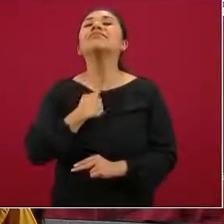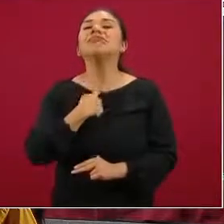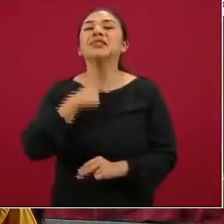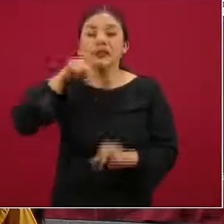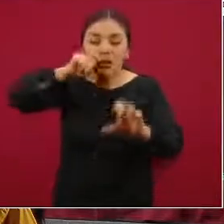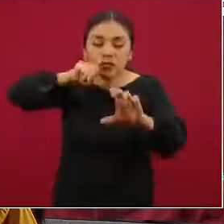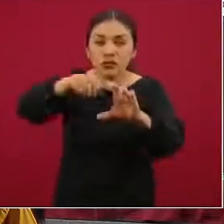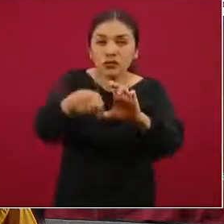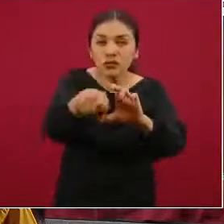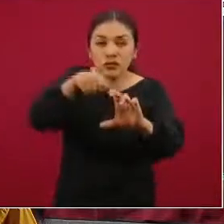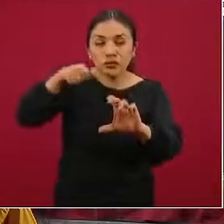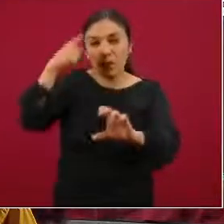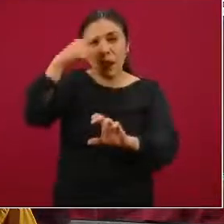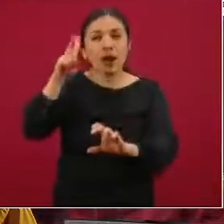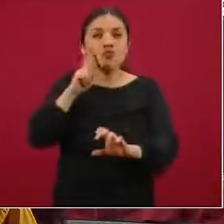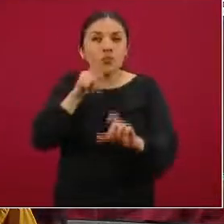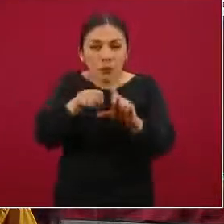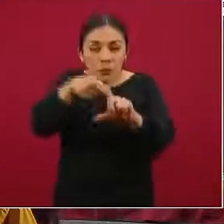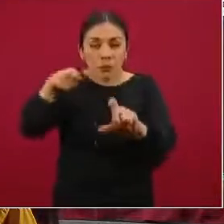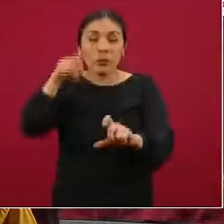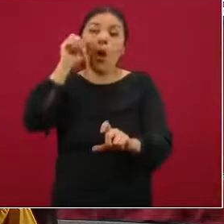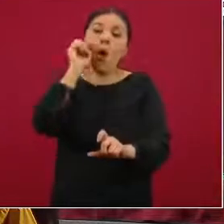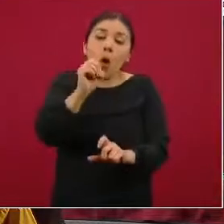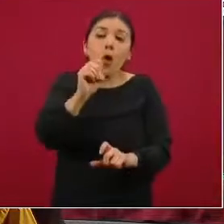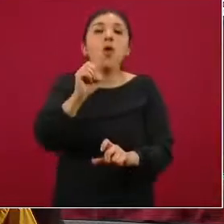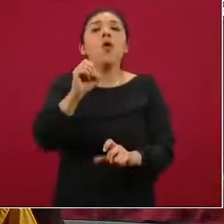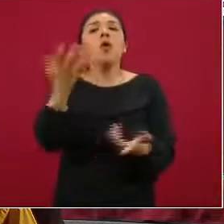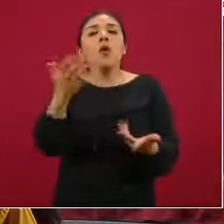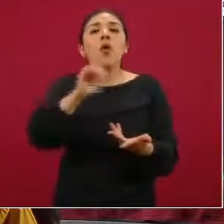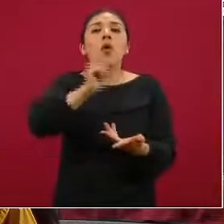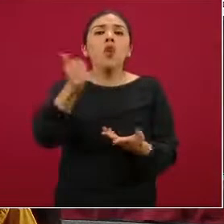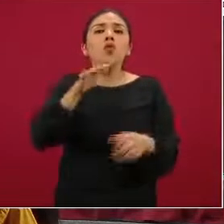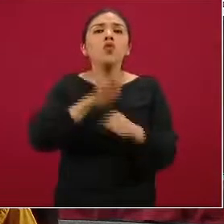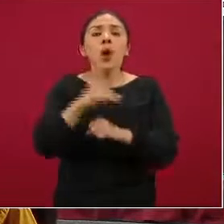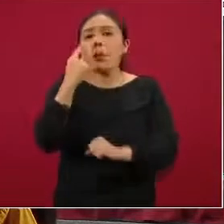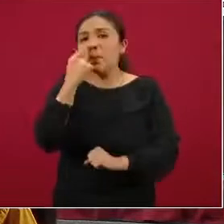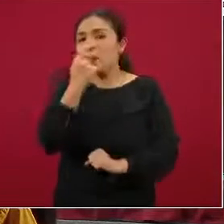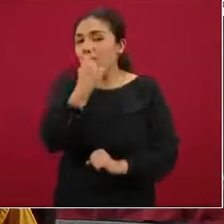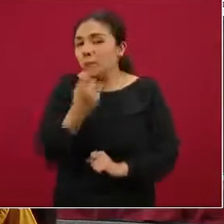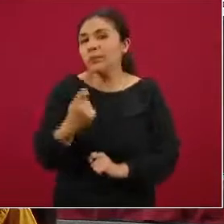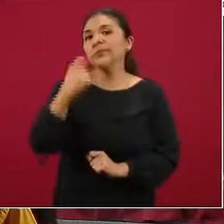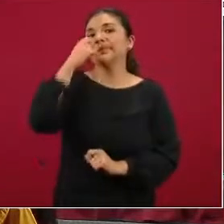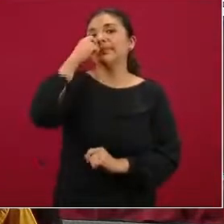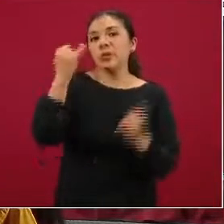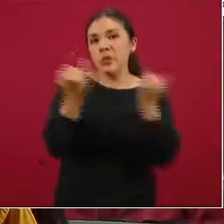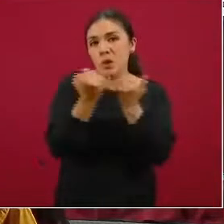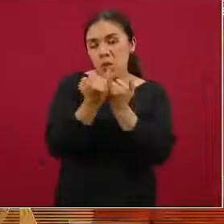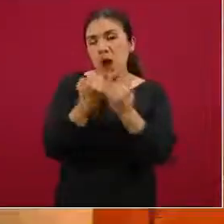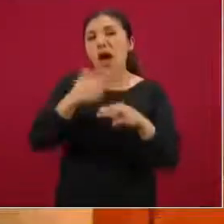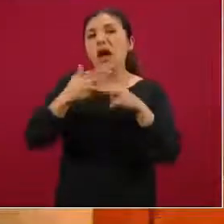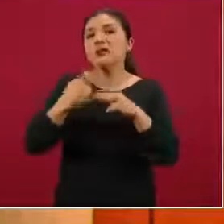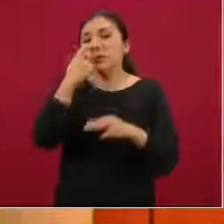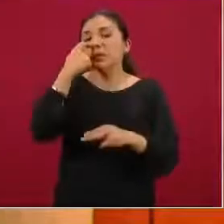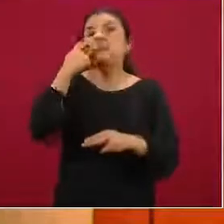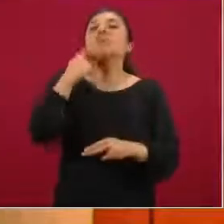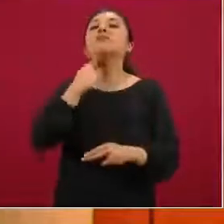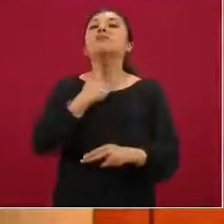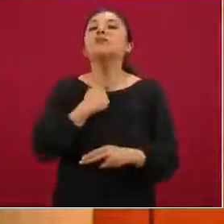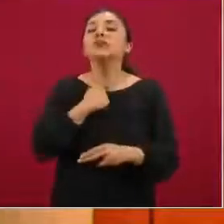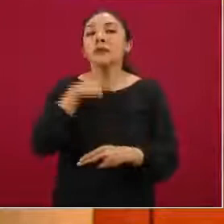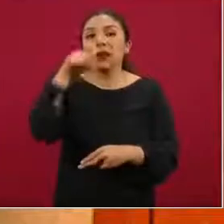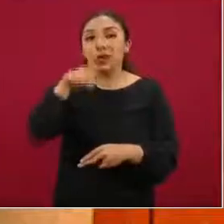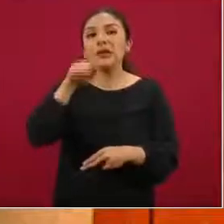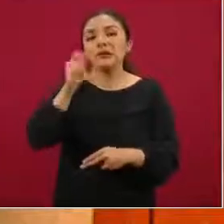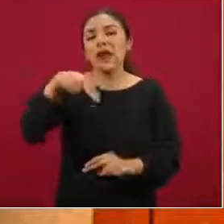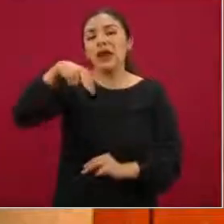el exudado faringio o a través de cualquiera de las dos fosas nasales, también llegando hasta la zona de la faringio y ese